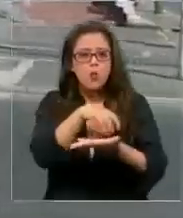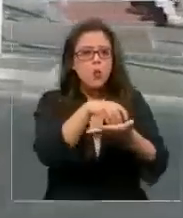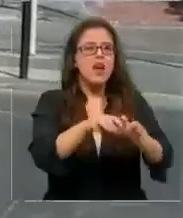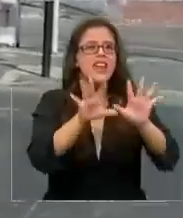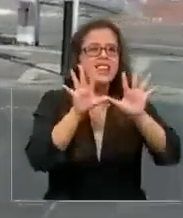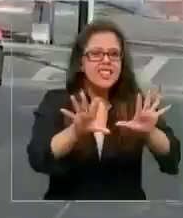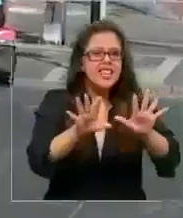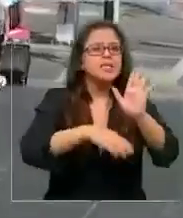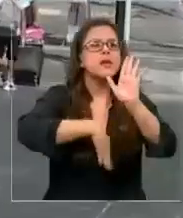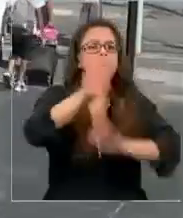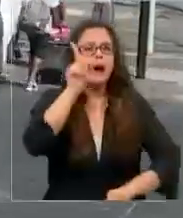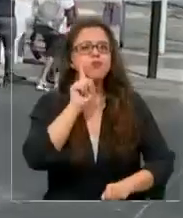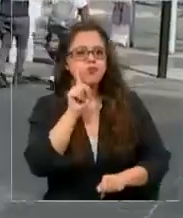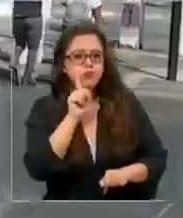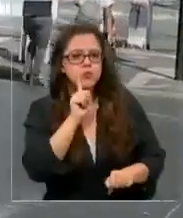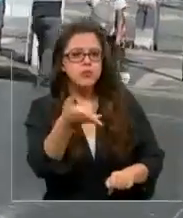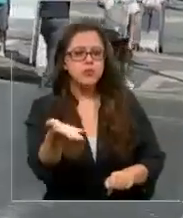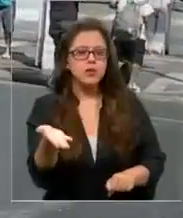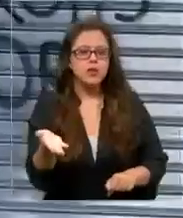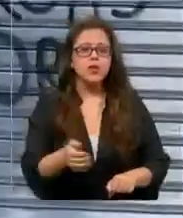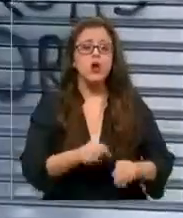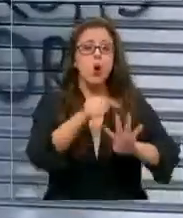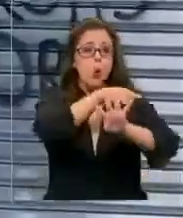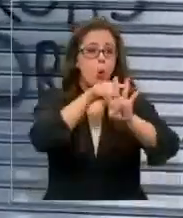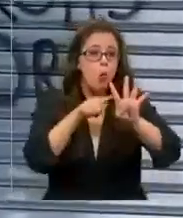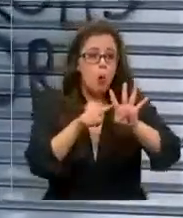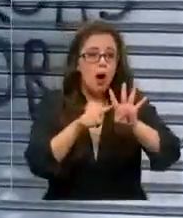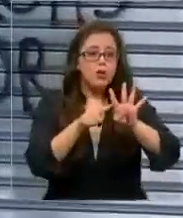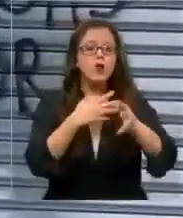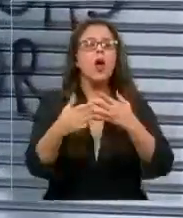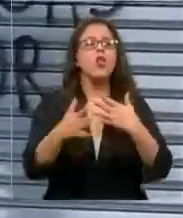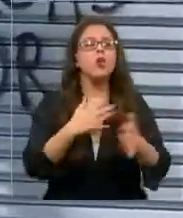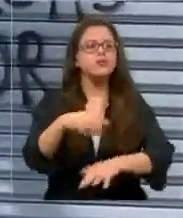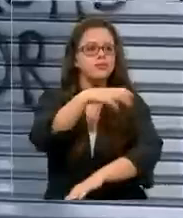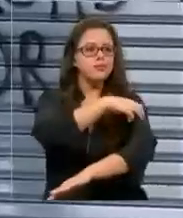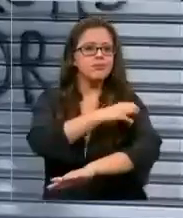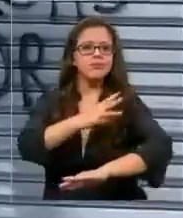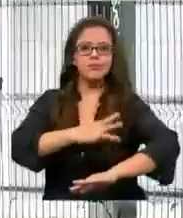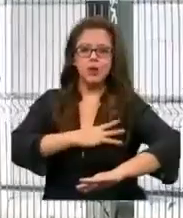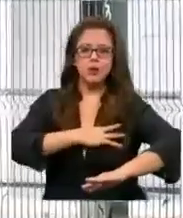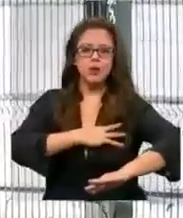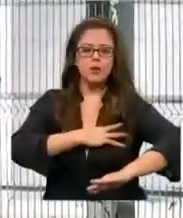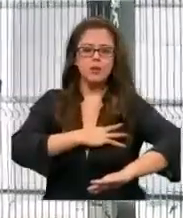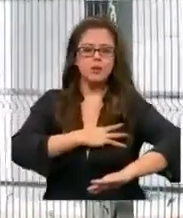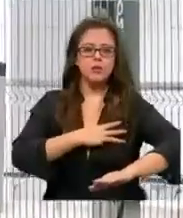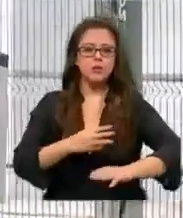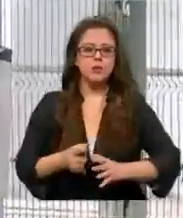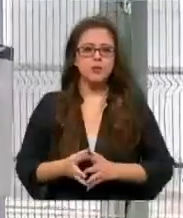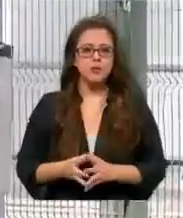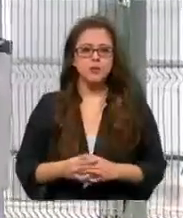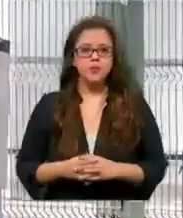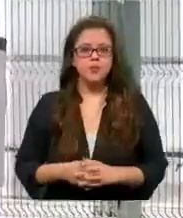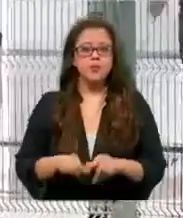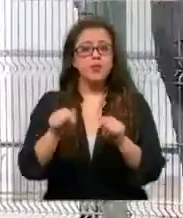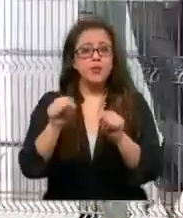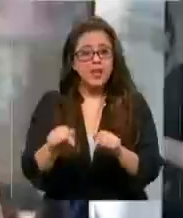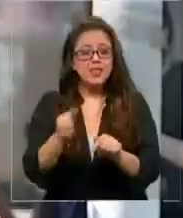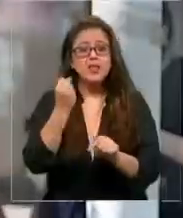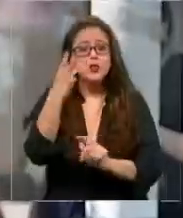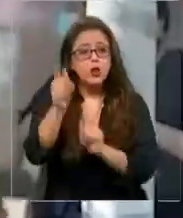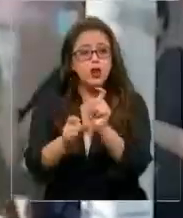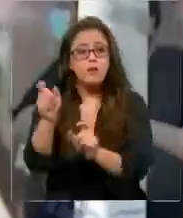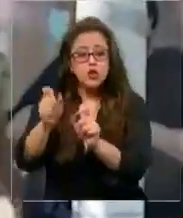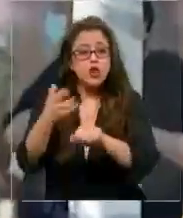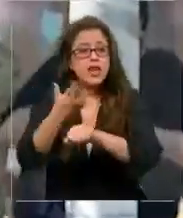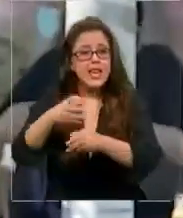10 que más casos activos poseen, 4 pertenecen a la región metropolitana. Es la cantidad de gente que